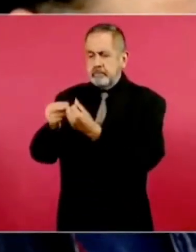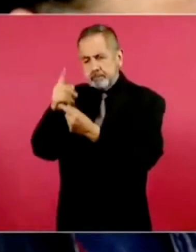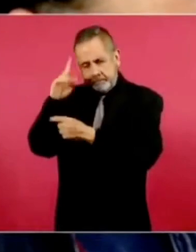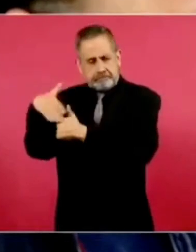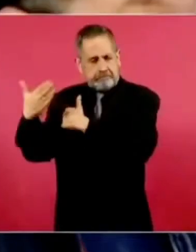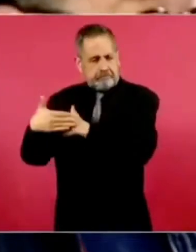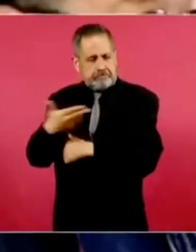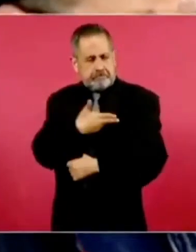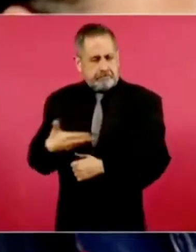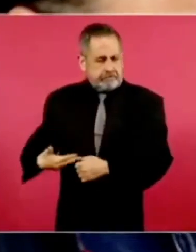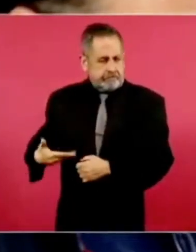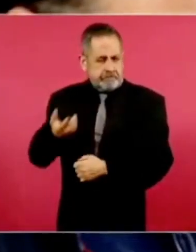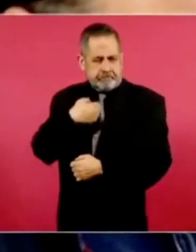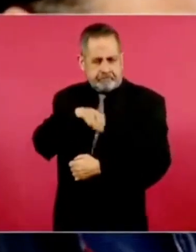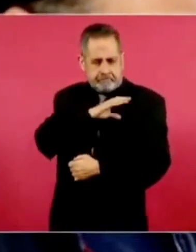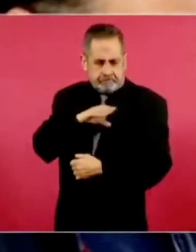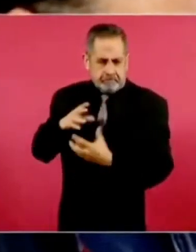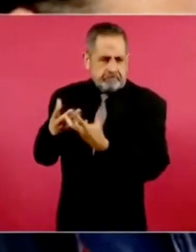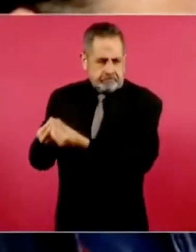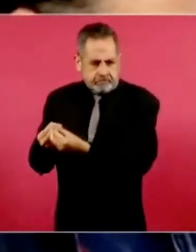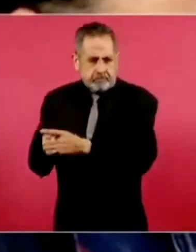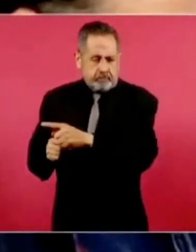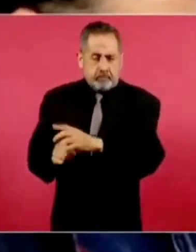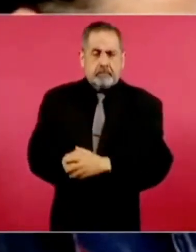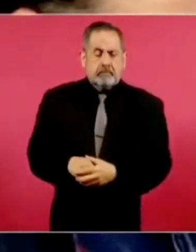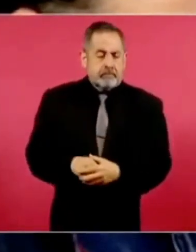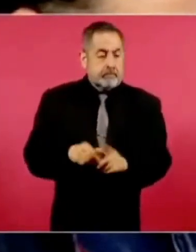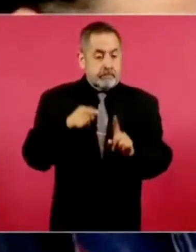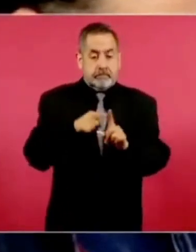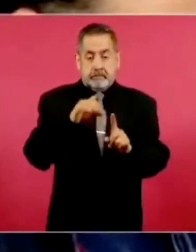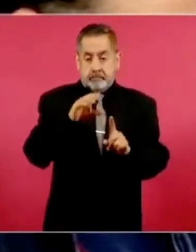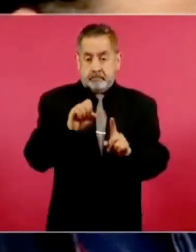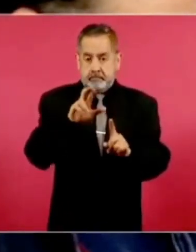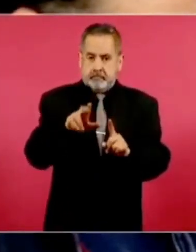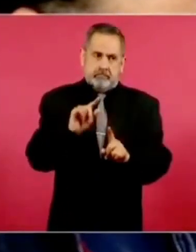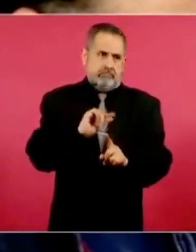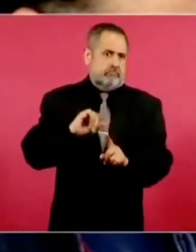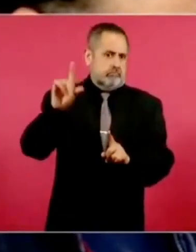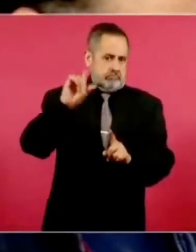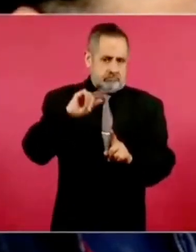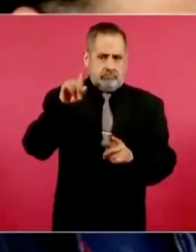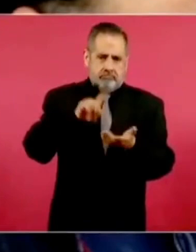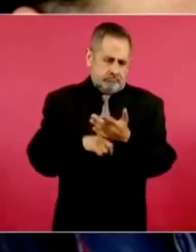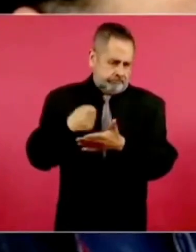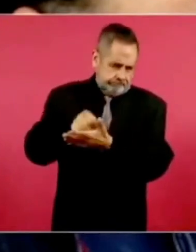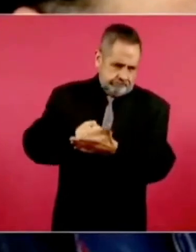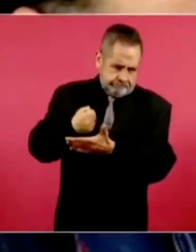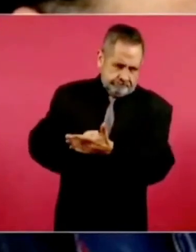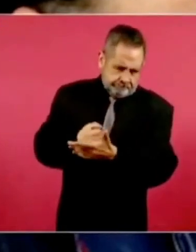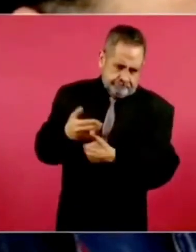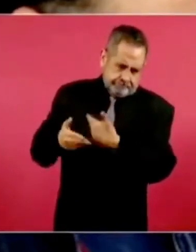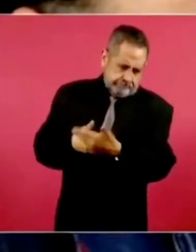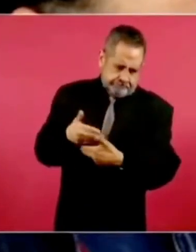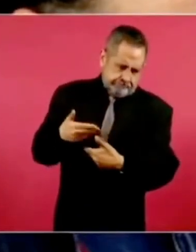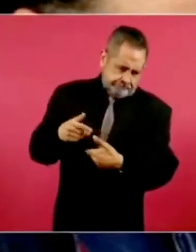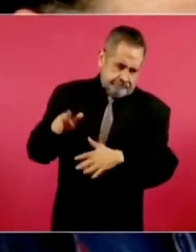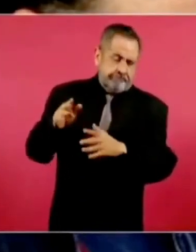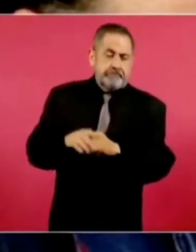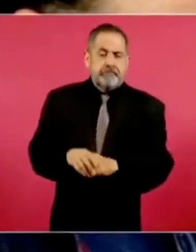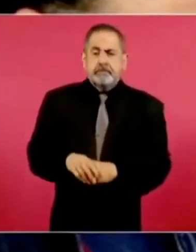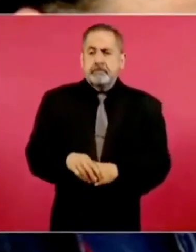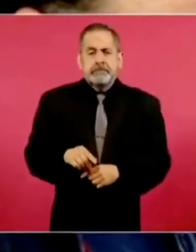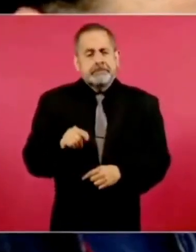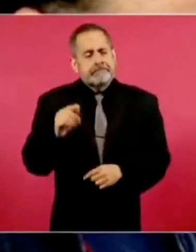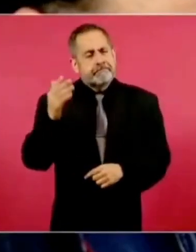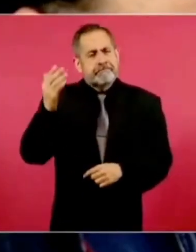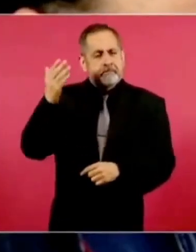evidentemente se trata de un personaje histórico del movimiento de izquierda de nuestro país. En fin, hace algunas semanas